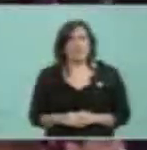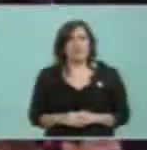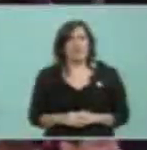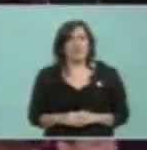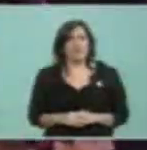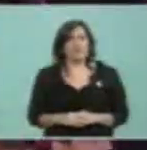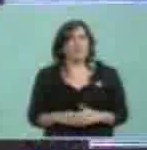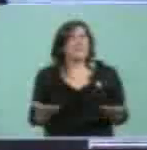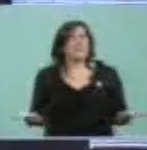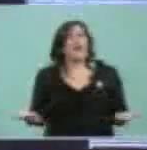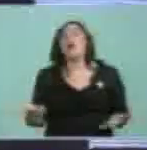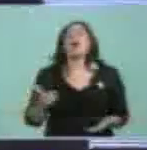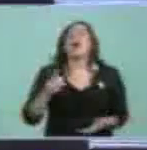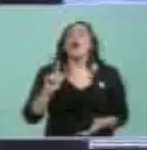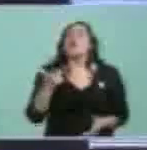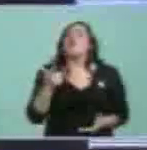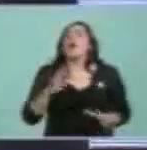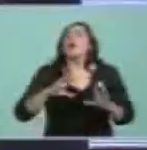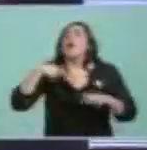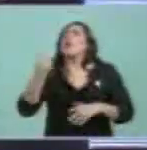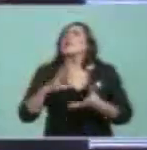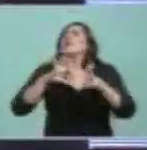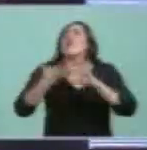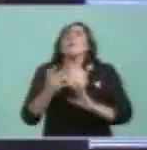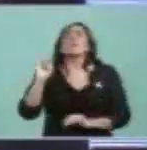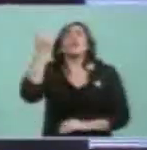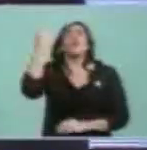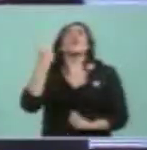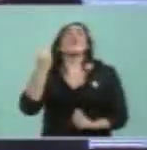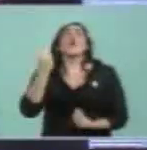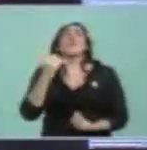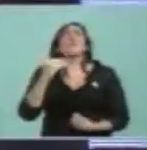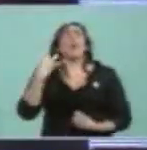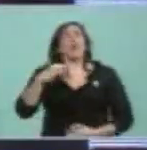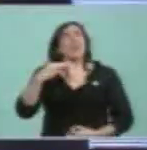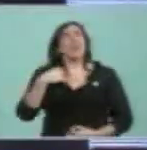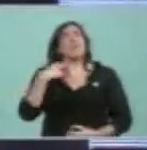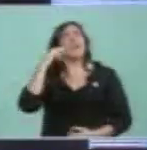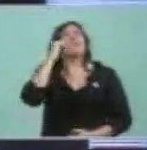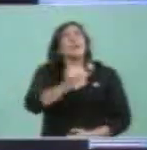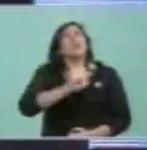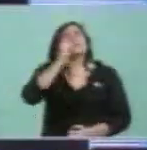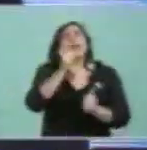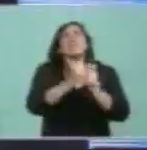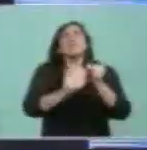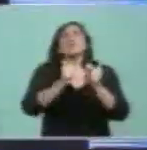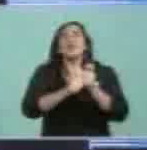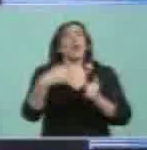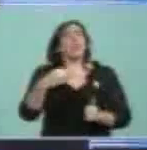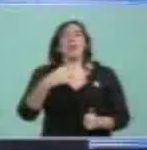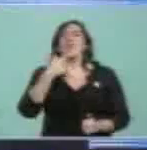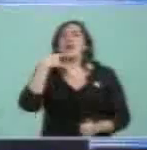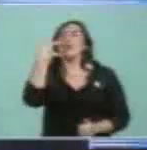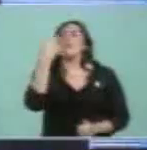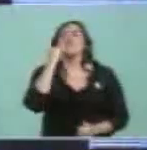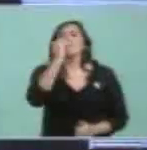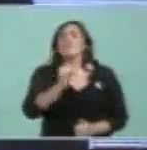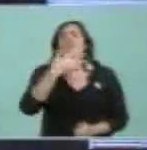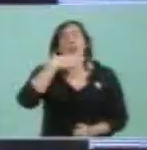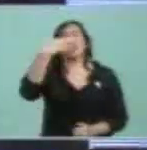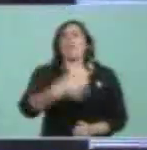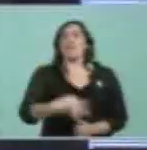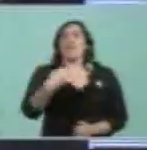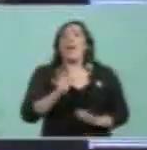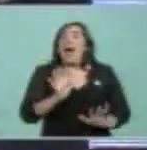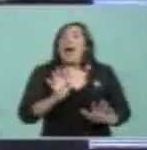No hay mejor manera de honrar la historia que contar la verdad. Así se construyó